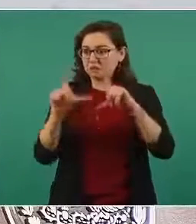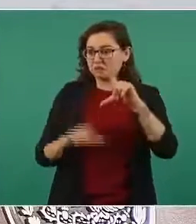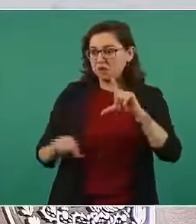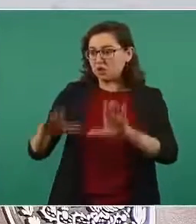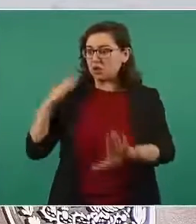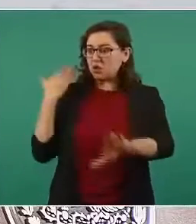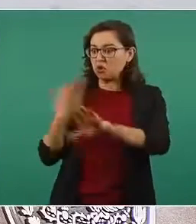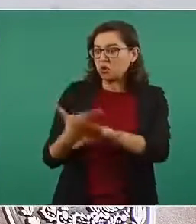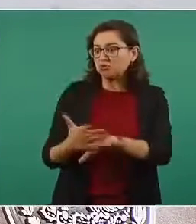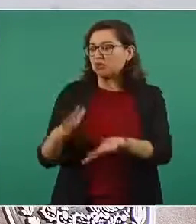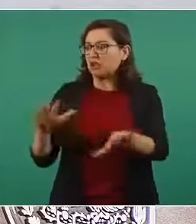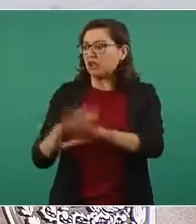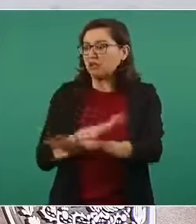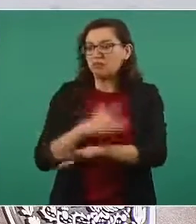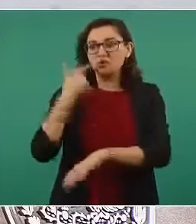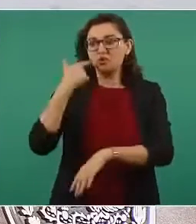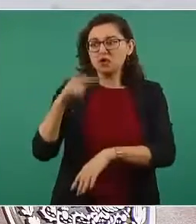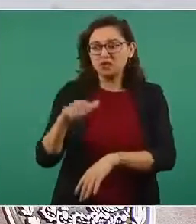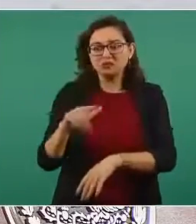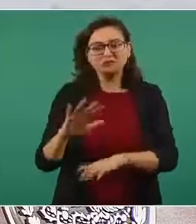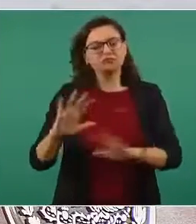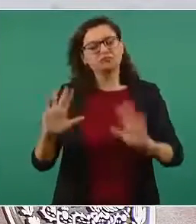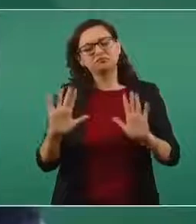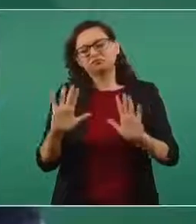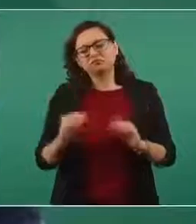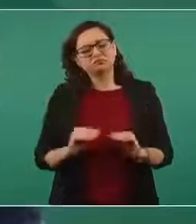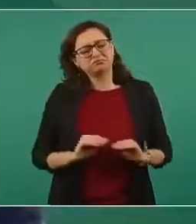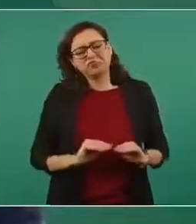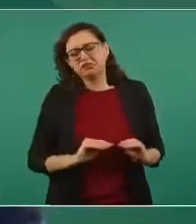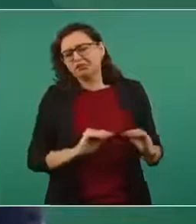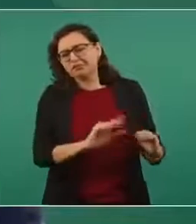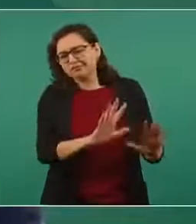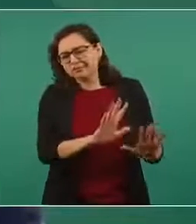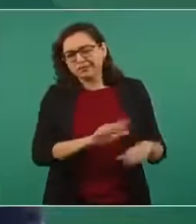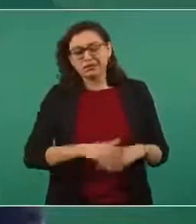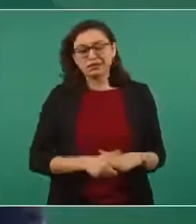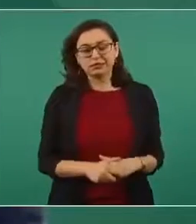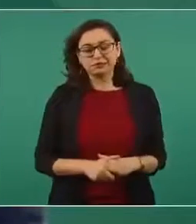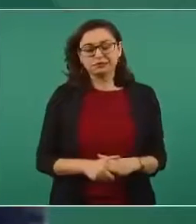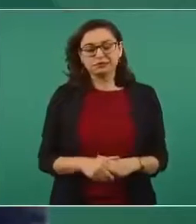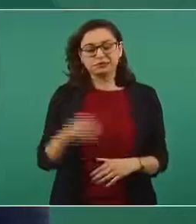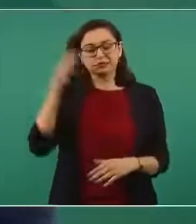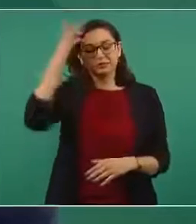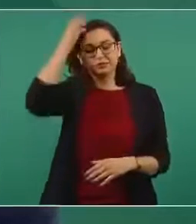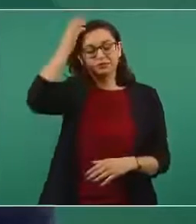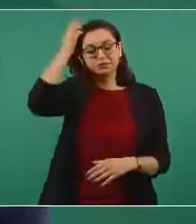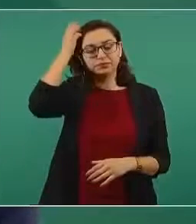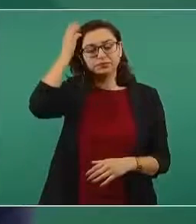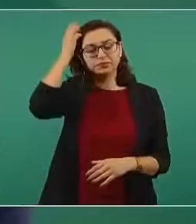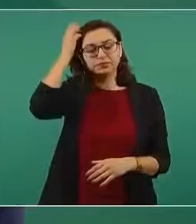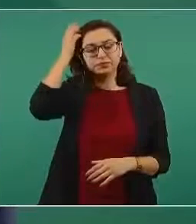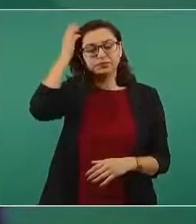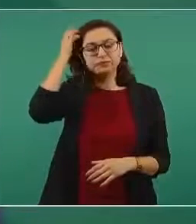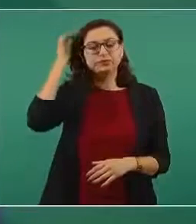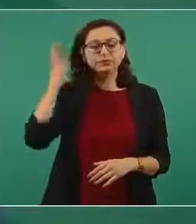contra de la transformación. No se va a limitar, porque